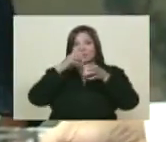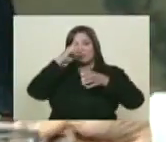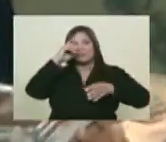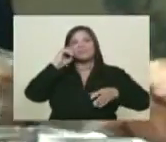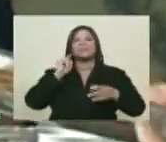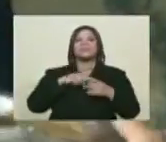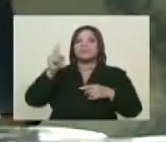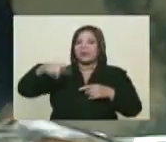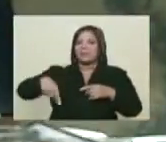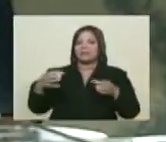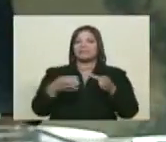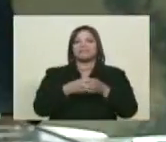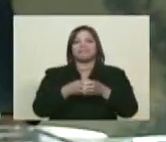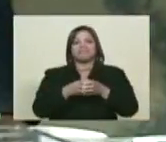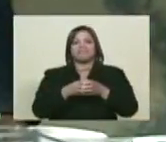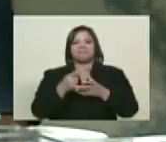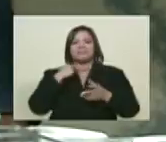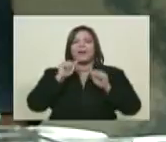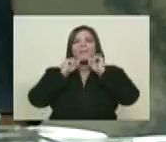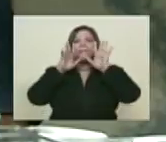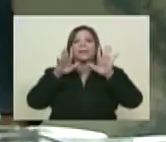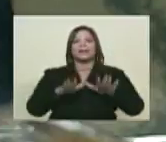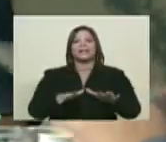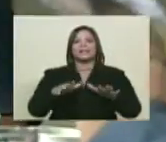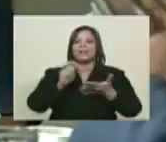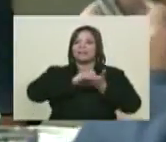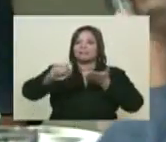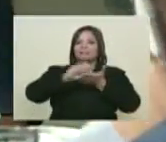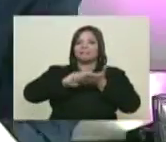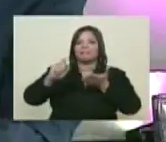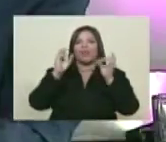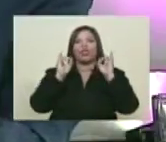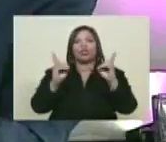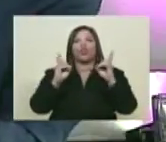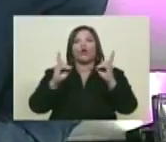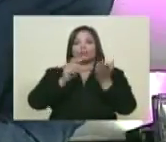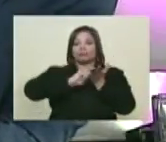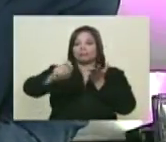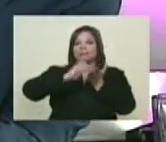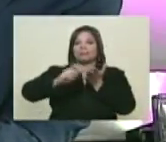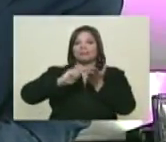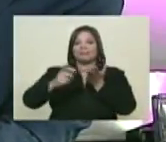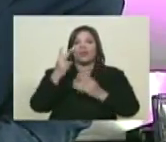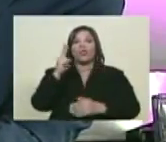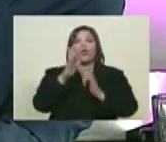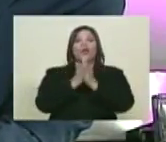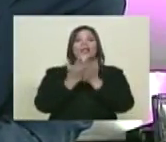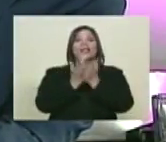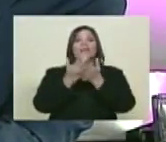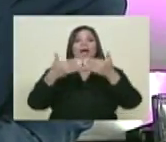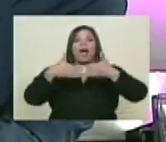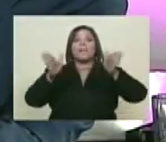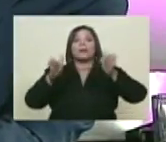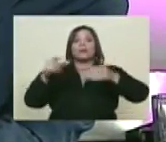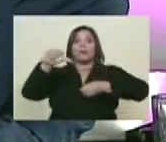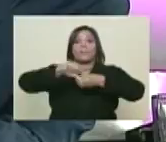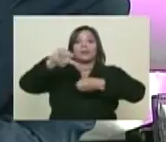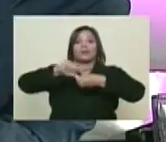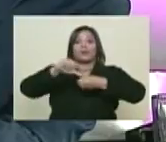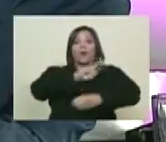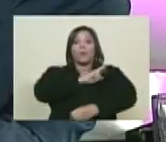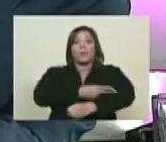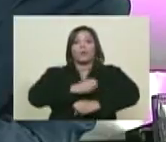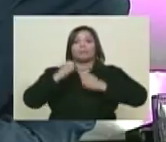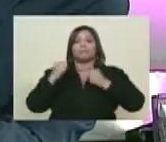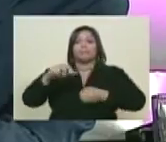Ha sido también bendecido por el don de la escritura. Ha escrito estos dos libros. Apertura petrolera. Poder de